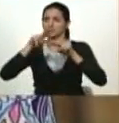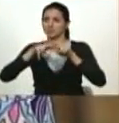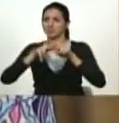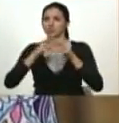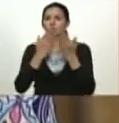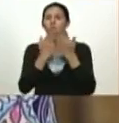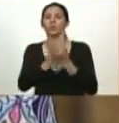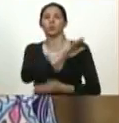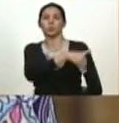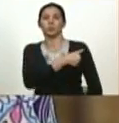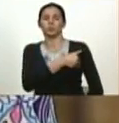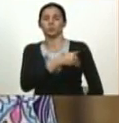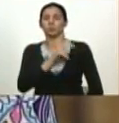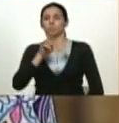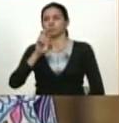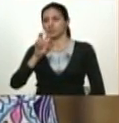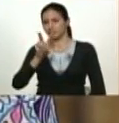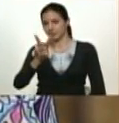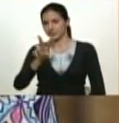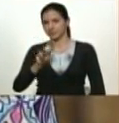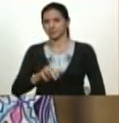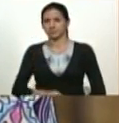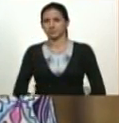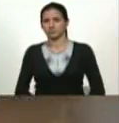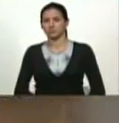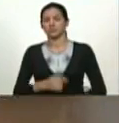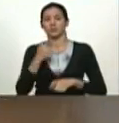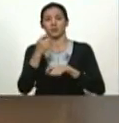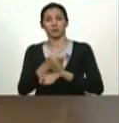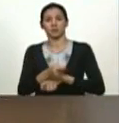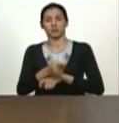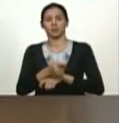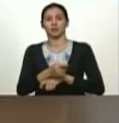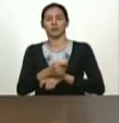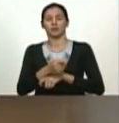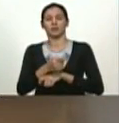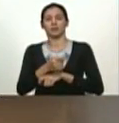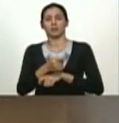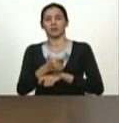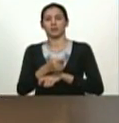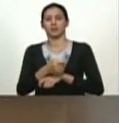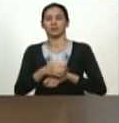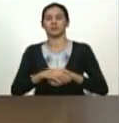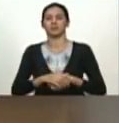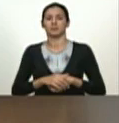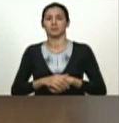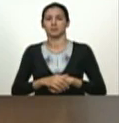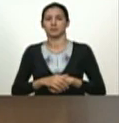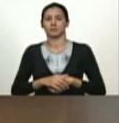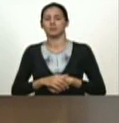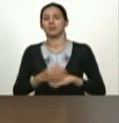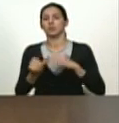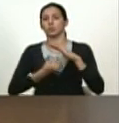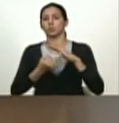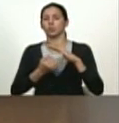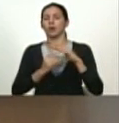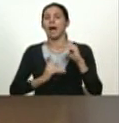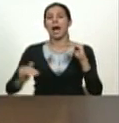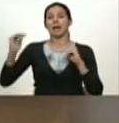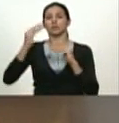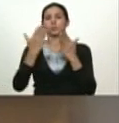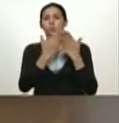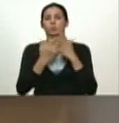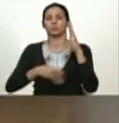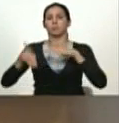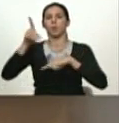la UCB también egresada del instituto de altos estudios de doctor Arnaldo Gabaldón diplomada en